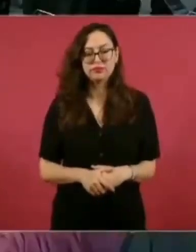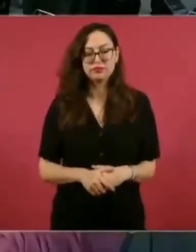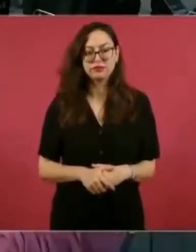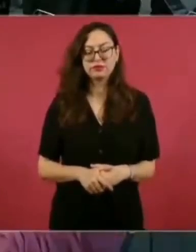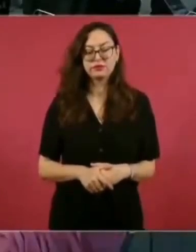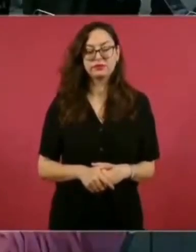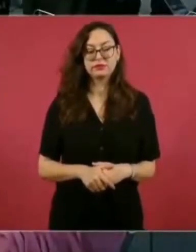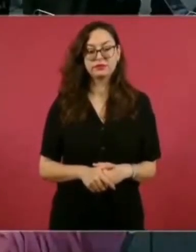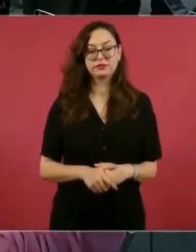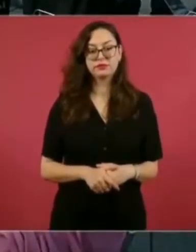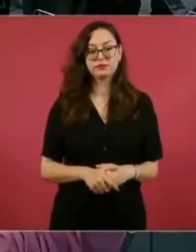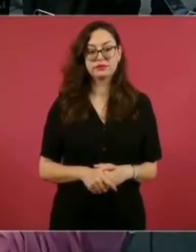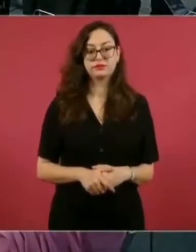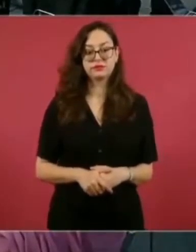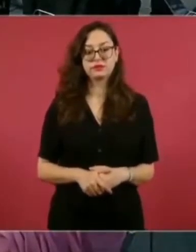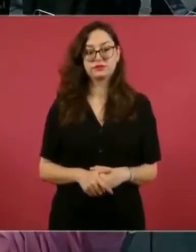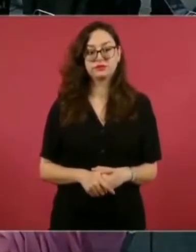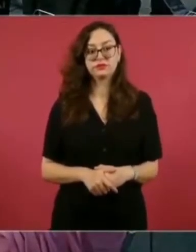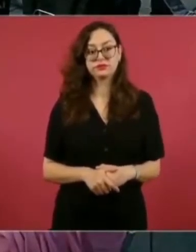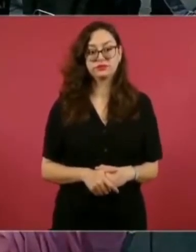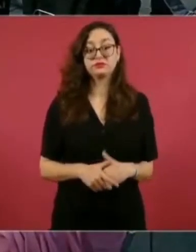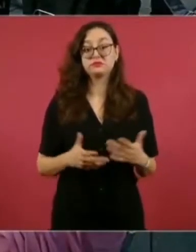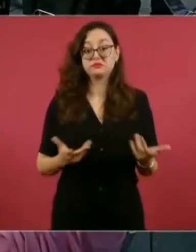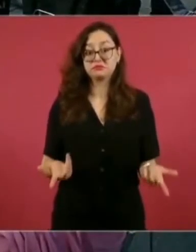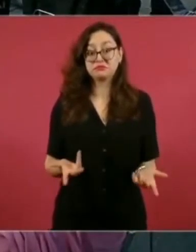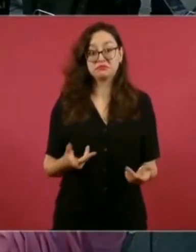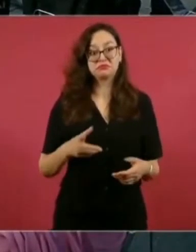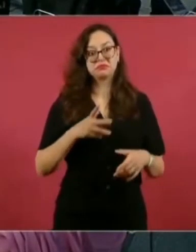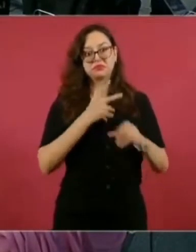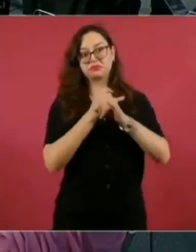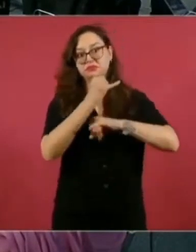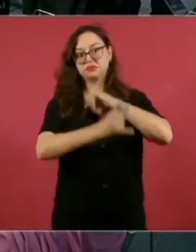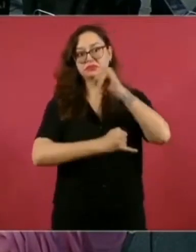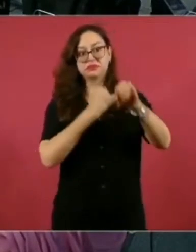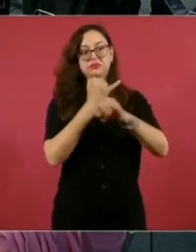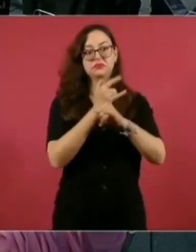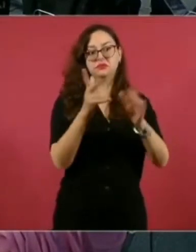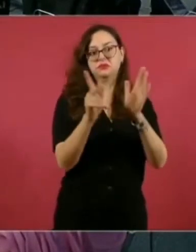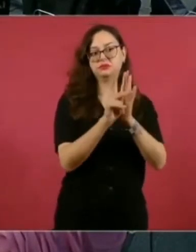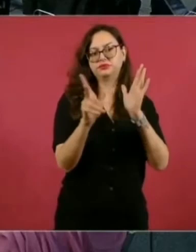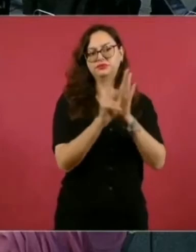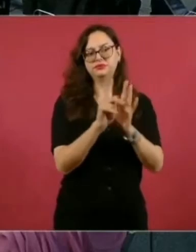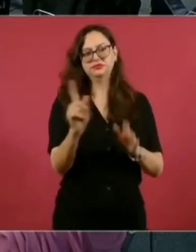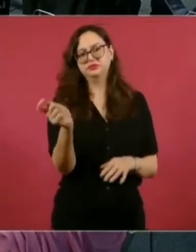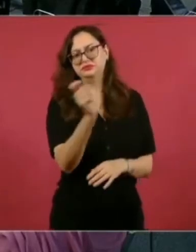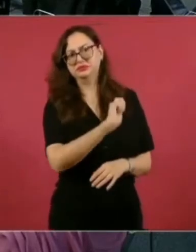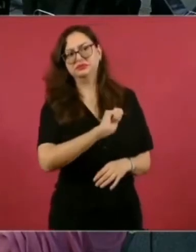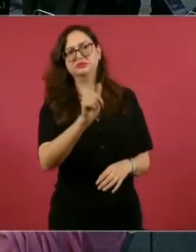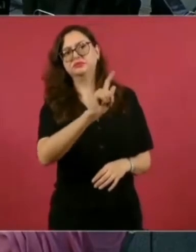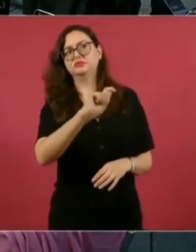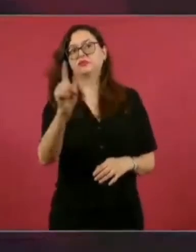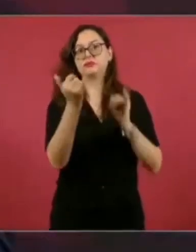Hasta los periódicos más famosos, pasquines,